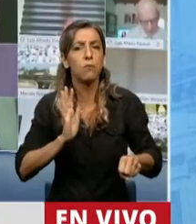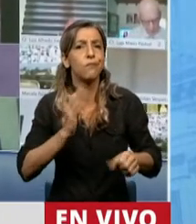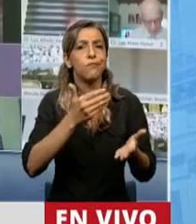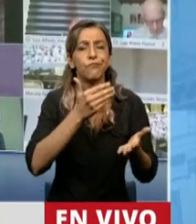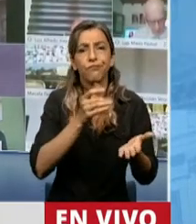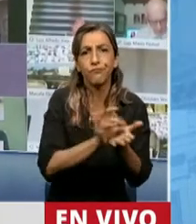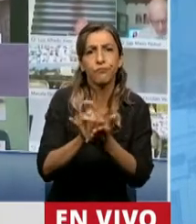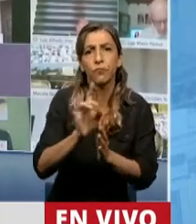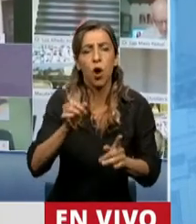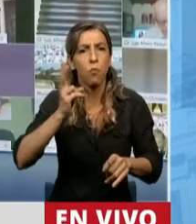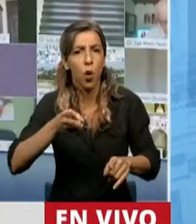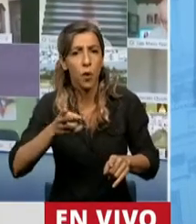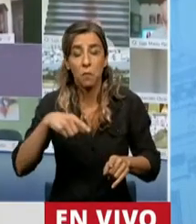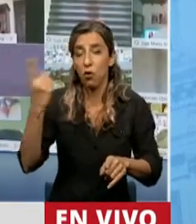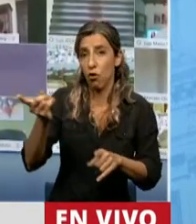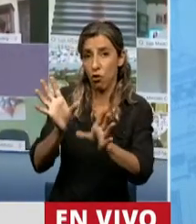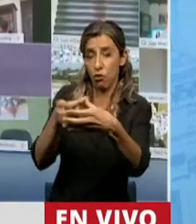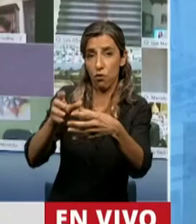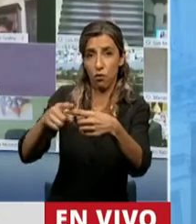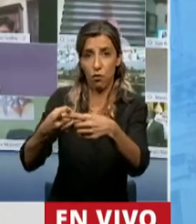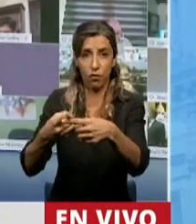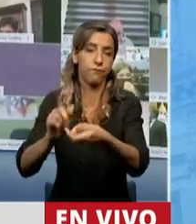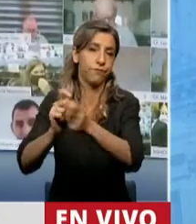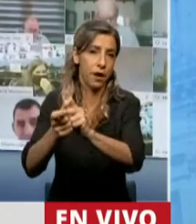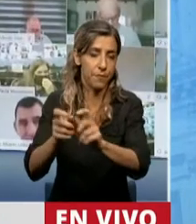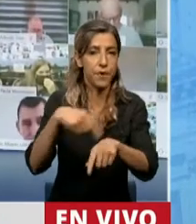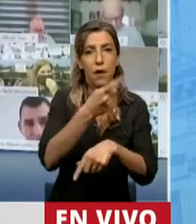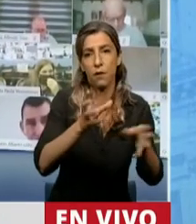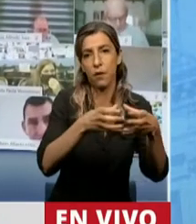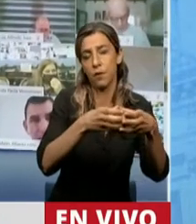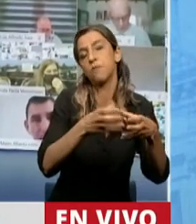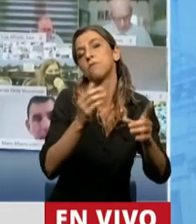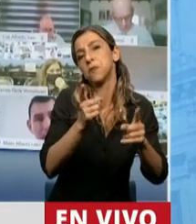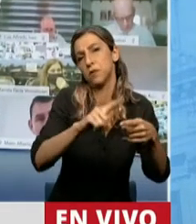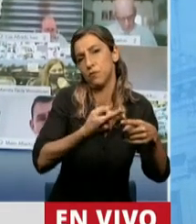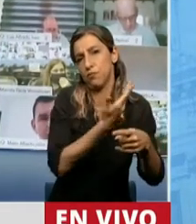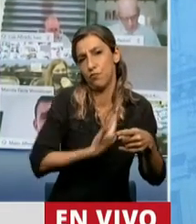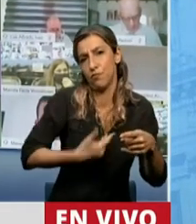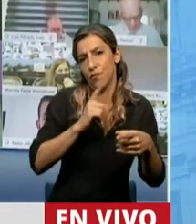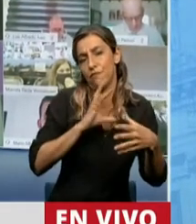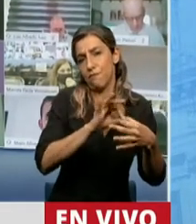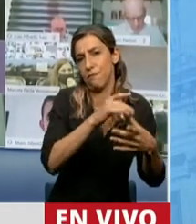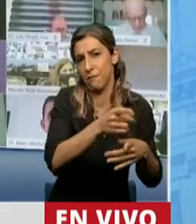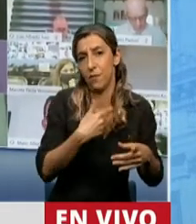oposición de Cambiemos y el oficialismo también con Sergio Berni, el propio presidente de esta Cámara,